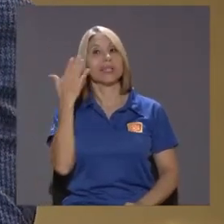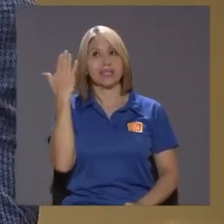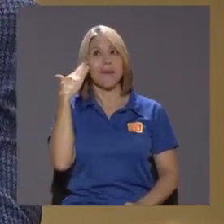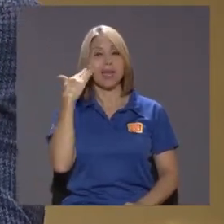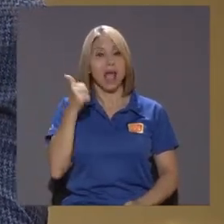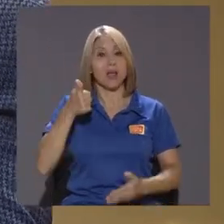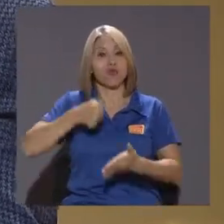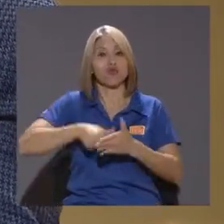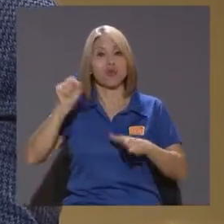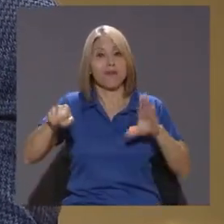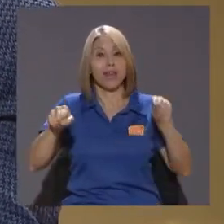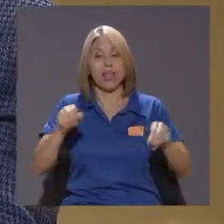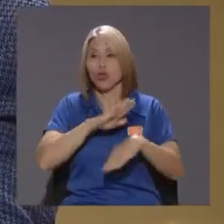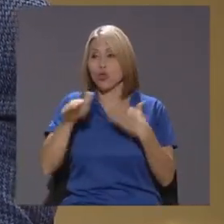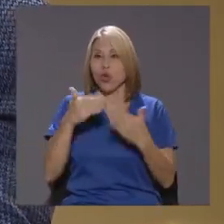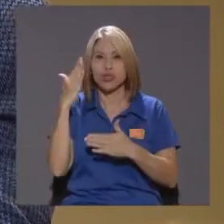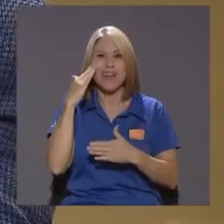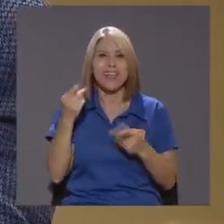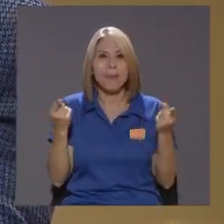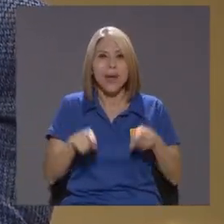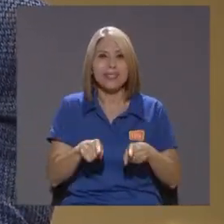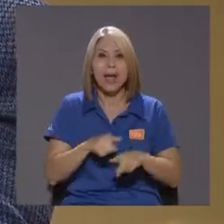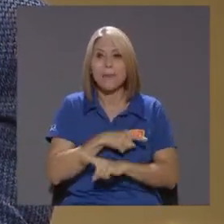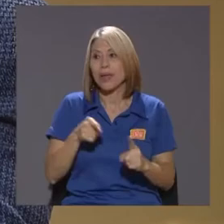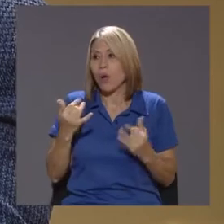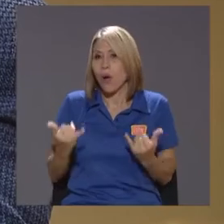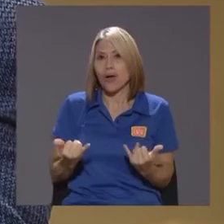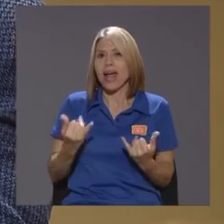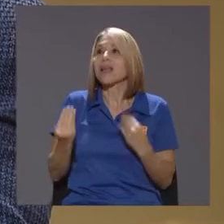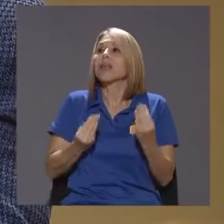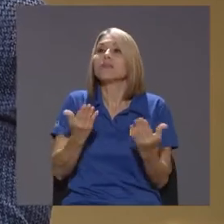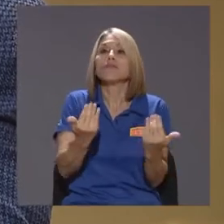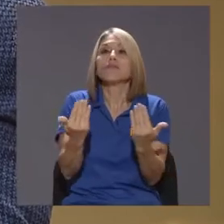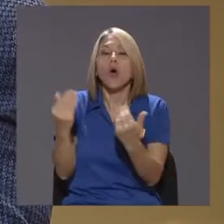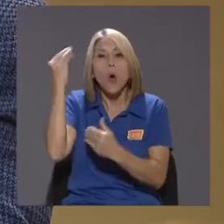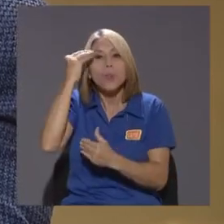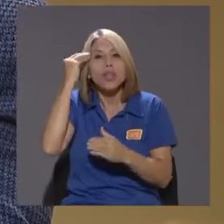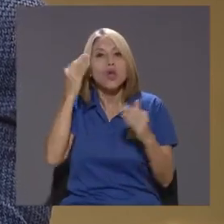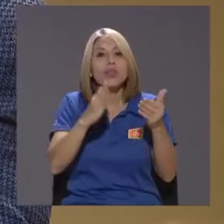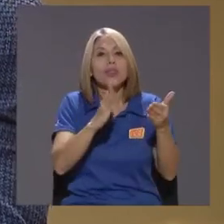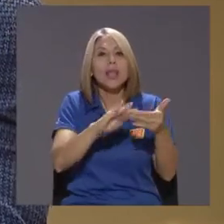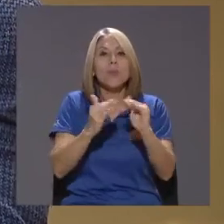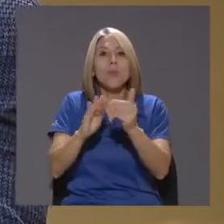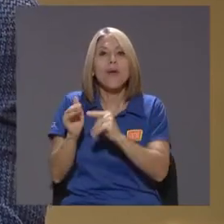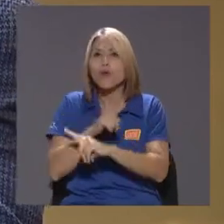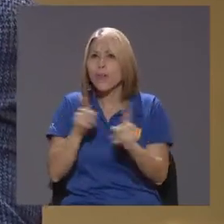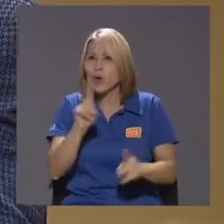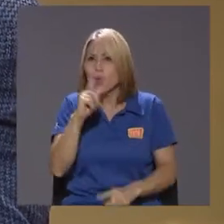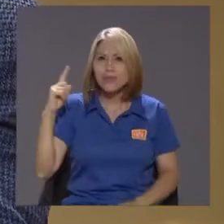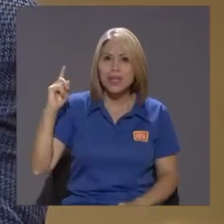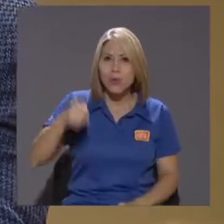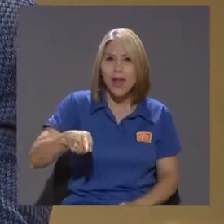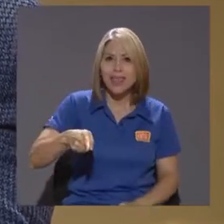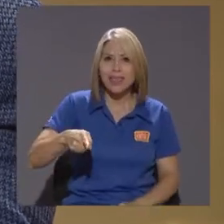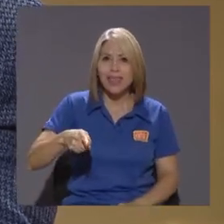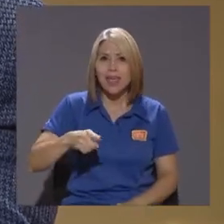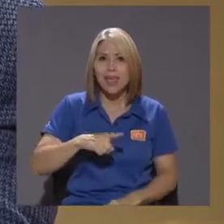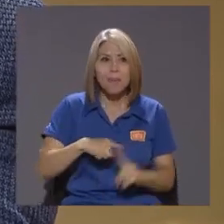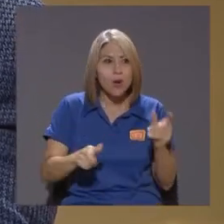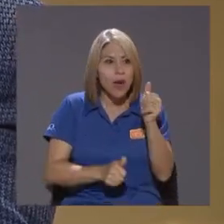Esto es Vamos a tener La opinión del pueblo Pero la opinión del pueblo No solamente no es vinculante Sino Que la mayoría De ese pueblo Se quedó en la casa